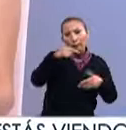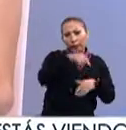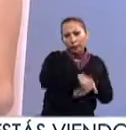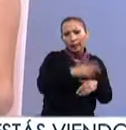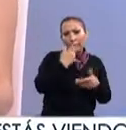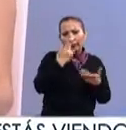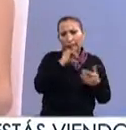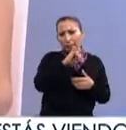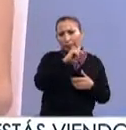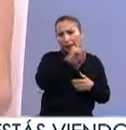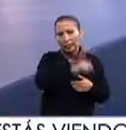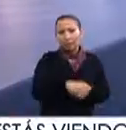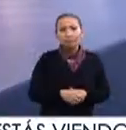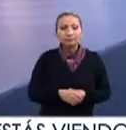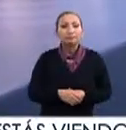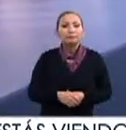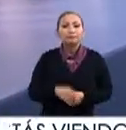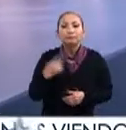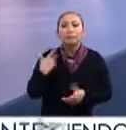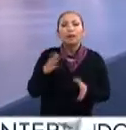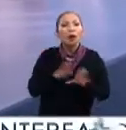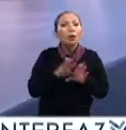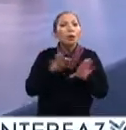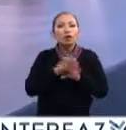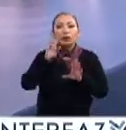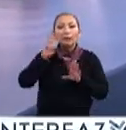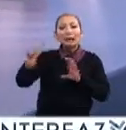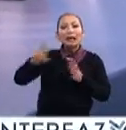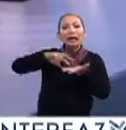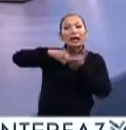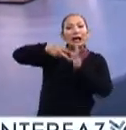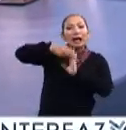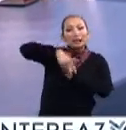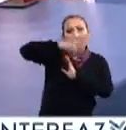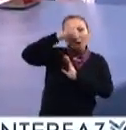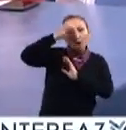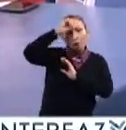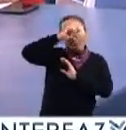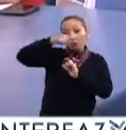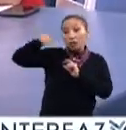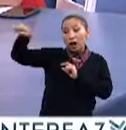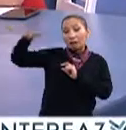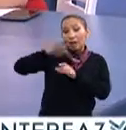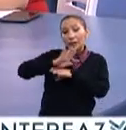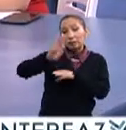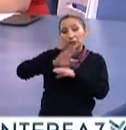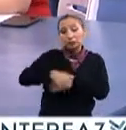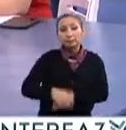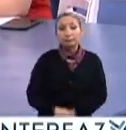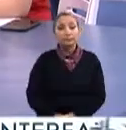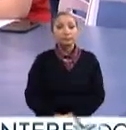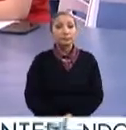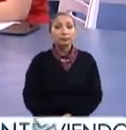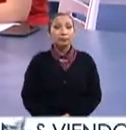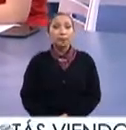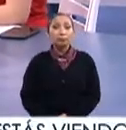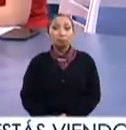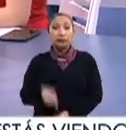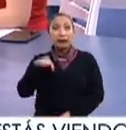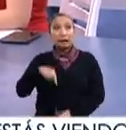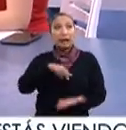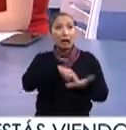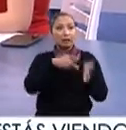respecto al Instituto Politécnico Nacional, a cómo se ve el ámbito de la arquitectura aquí en México y cómo se ve allá en Brasil? Yo creo que nuestra